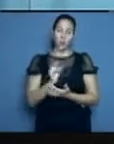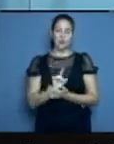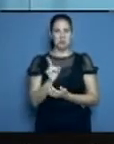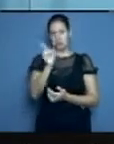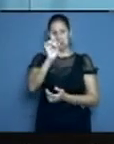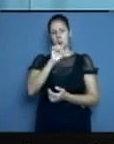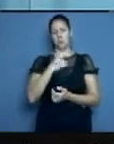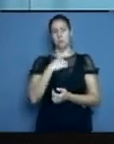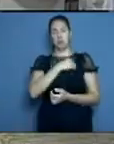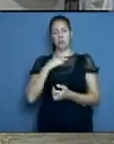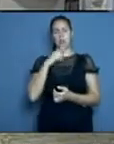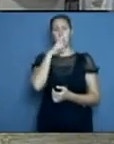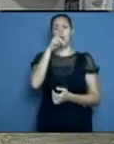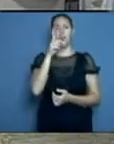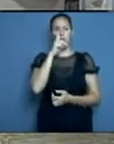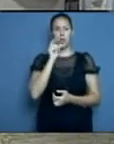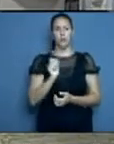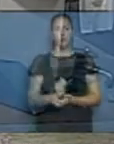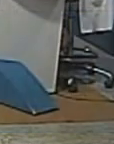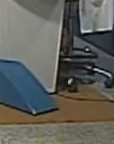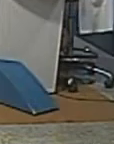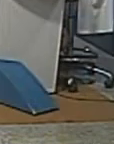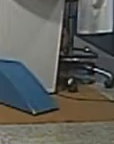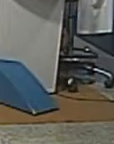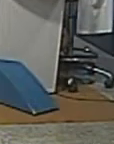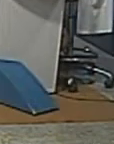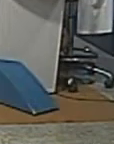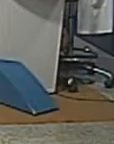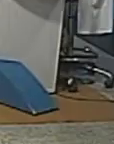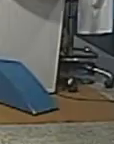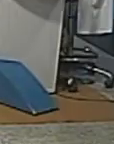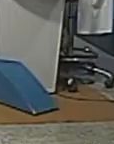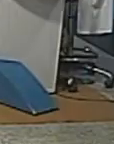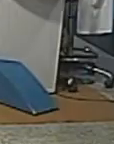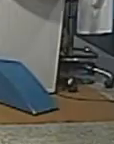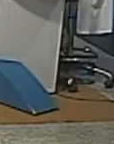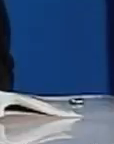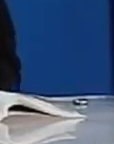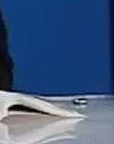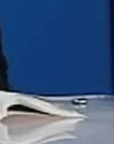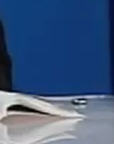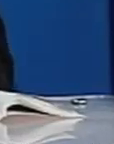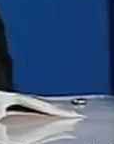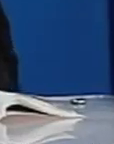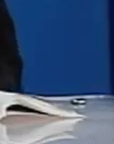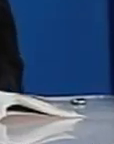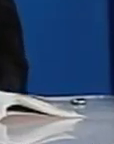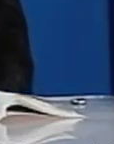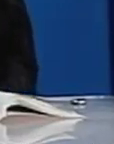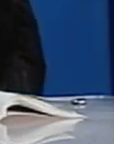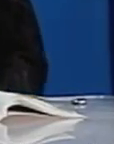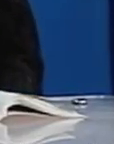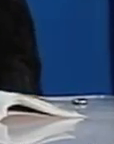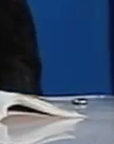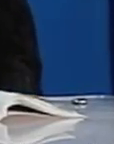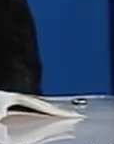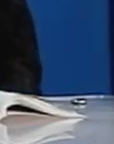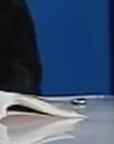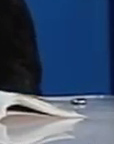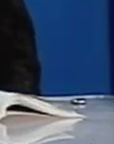puerta. ¿Esto es cierto? No, no, no. El médico tiene la obligación de